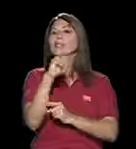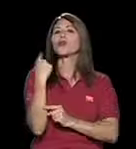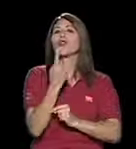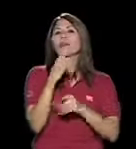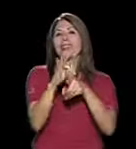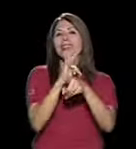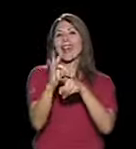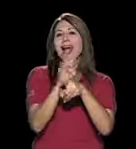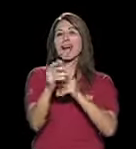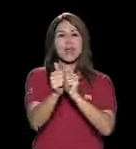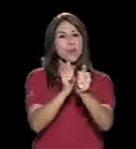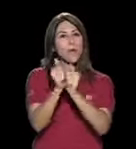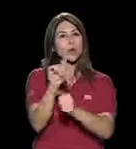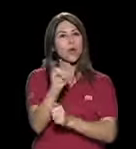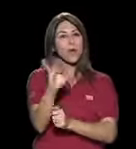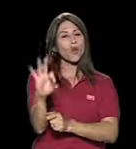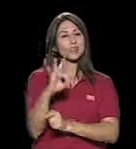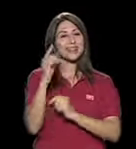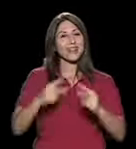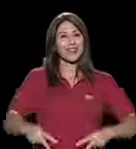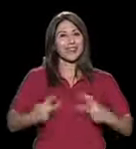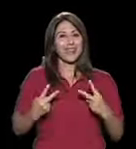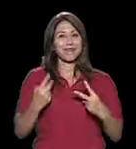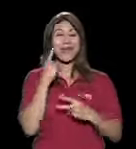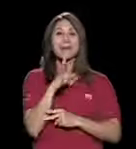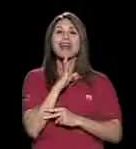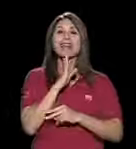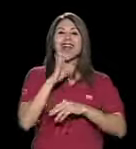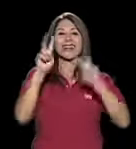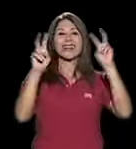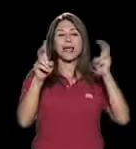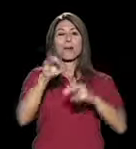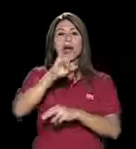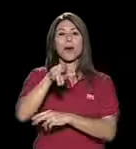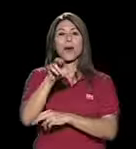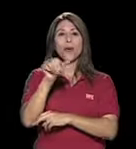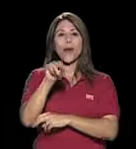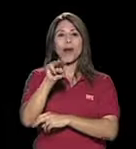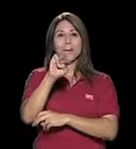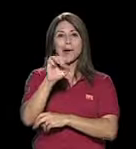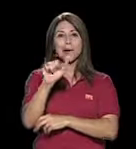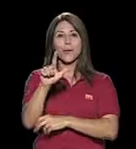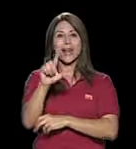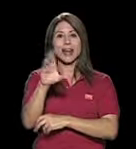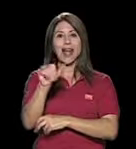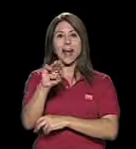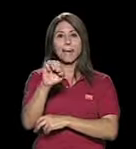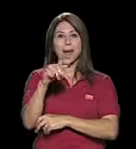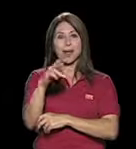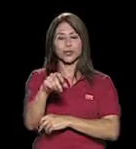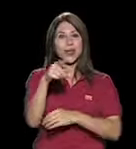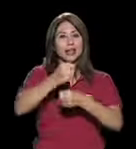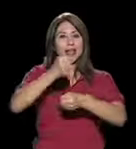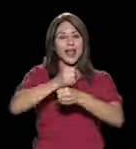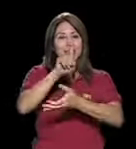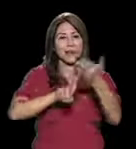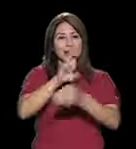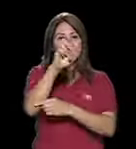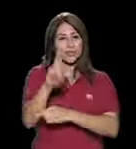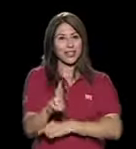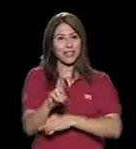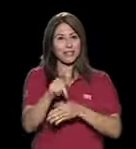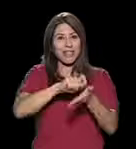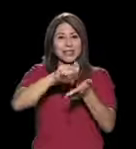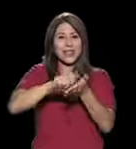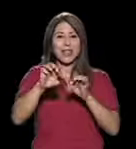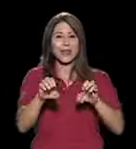más que una terapia como un estilo de vida. Y nos acompaña para hablar del tema Juan Manuel Camacho, él trabaja en la Universidad de Costa Rica, en la Escuela